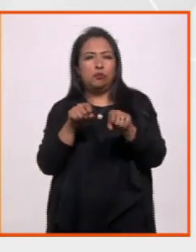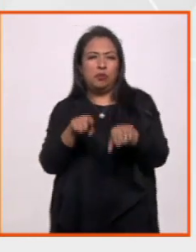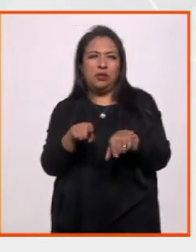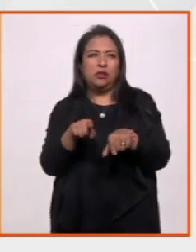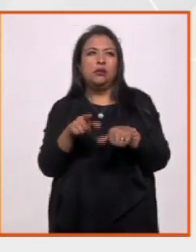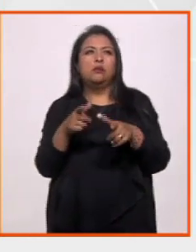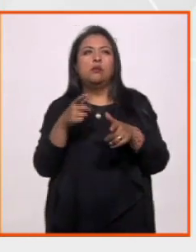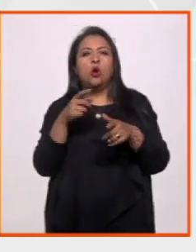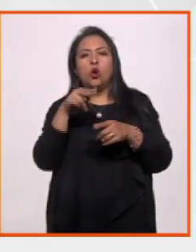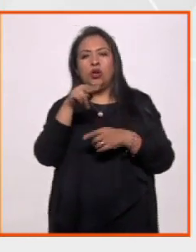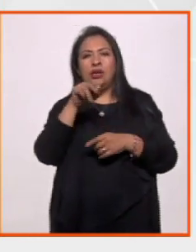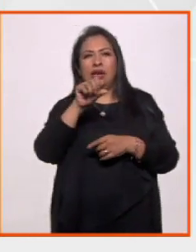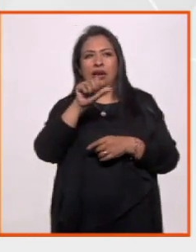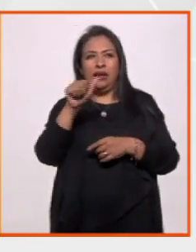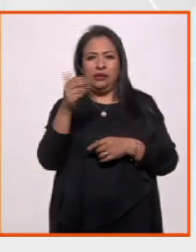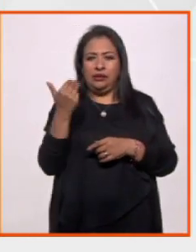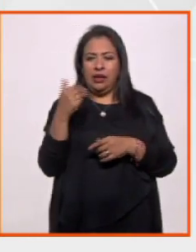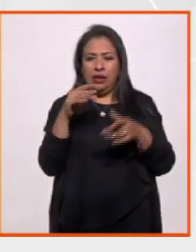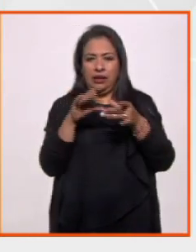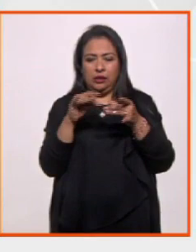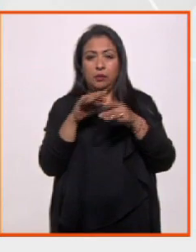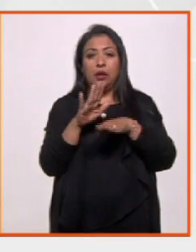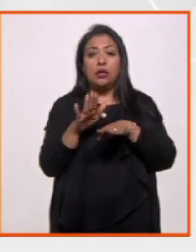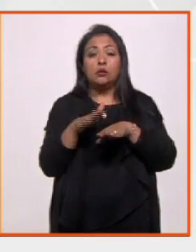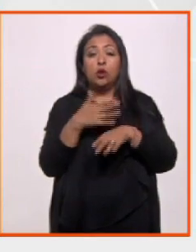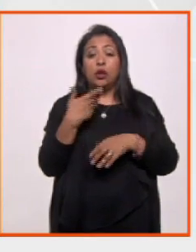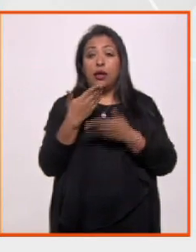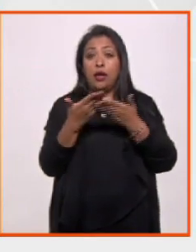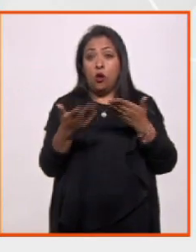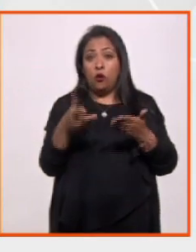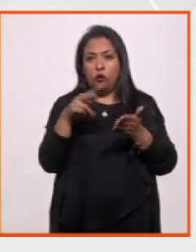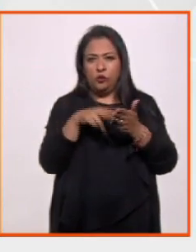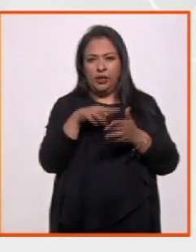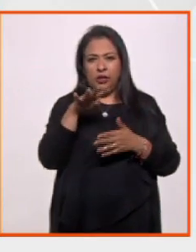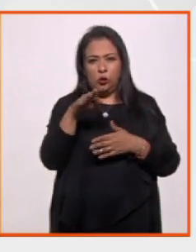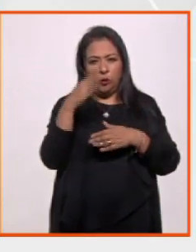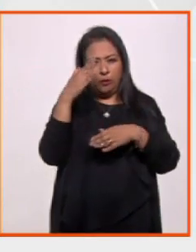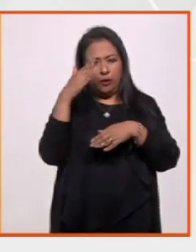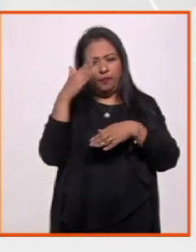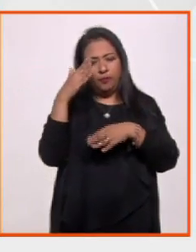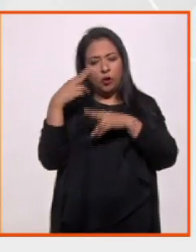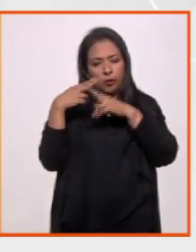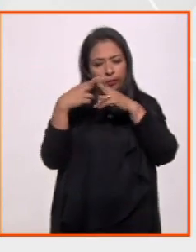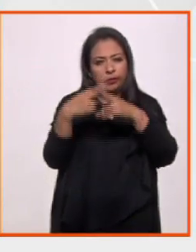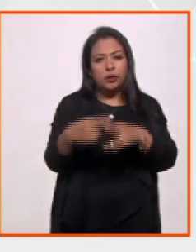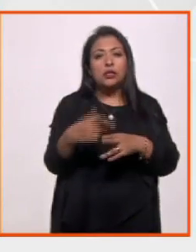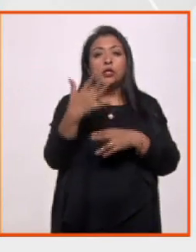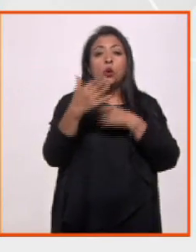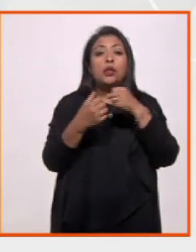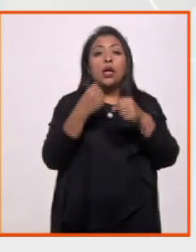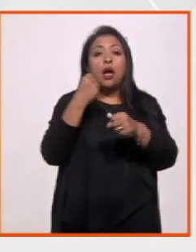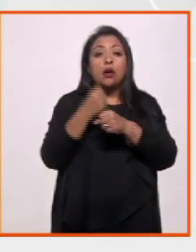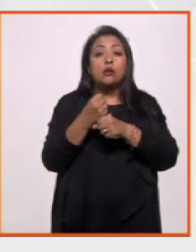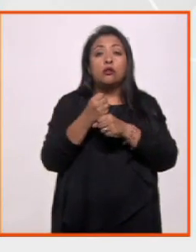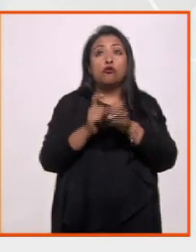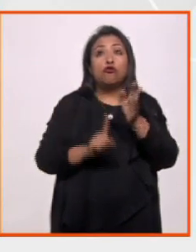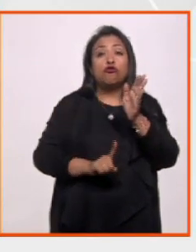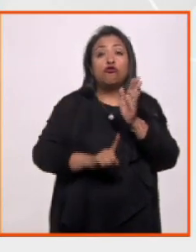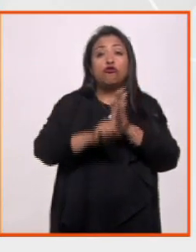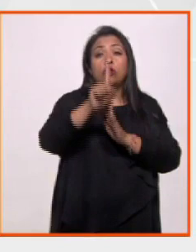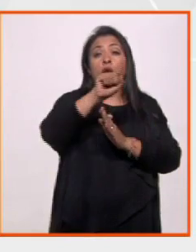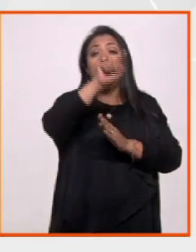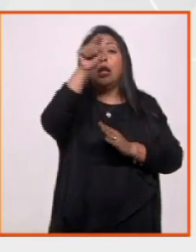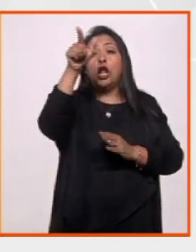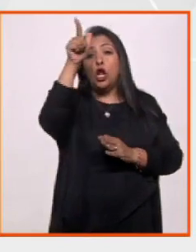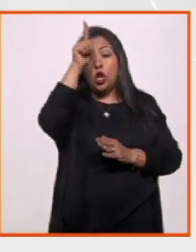este asunto de la NASA que acabas de mencionar, porque este año se conmemoran 50 años de la llegada del hombre